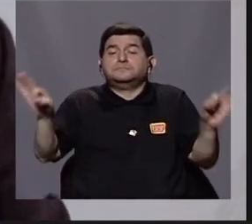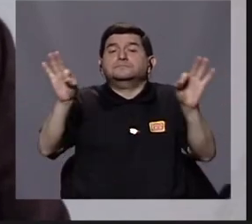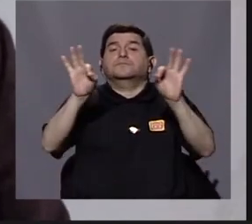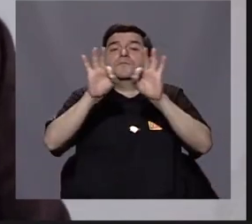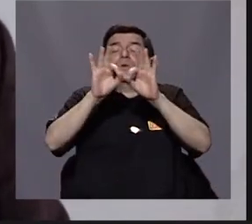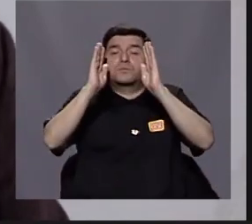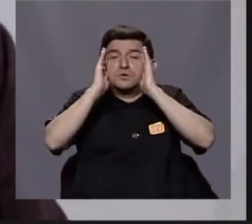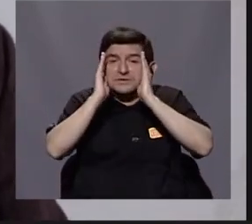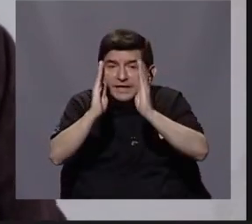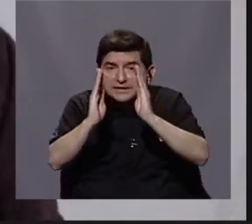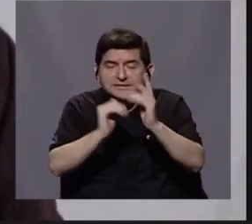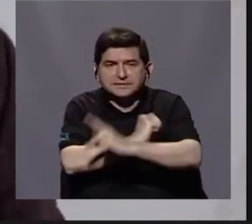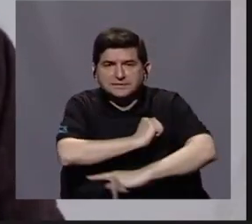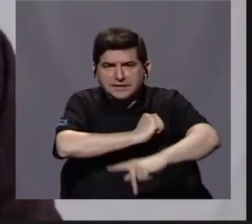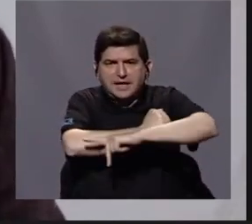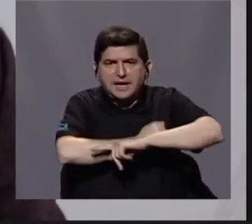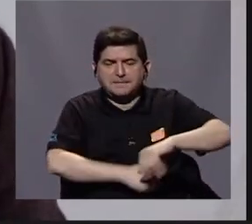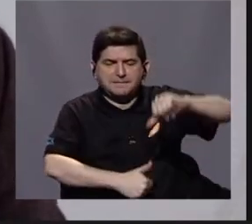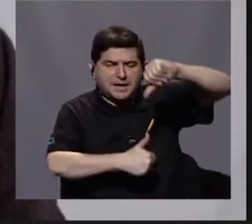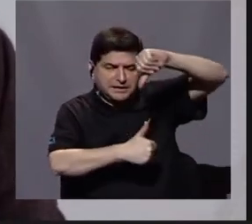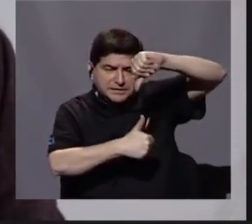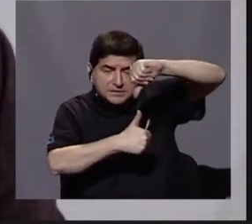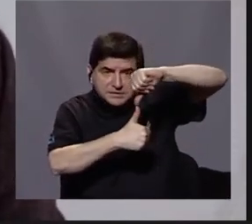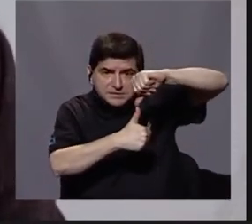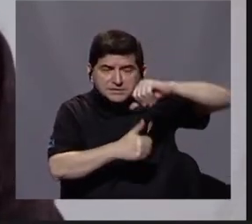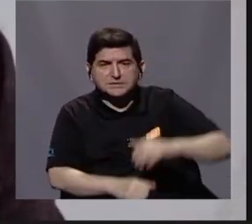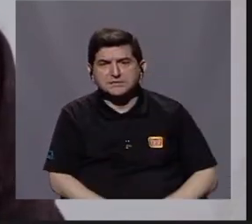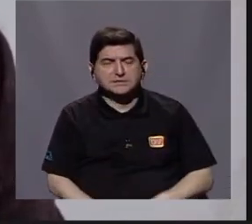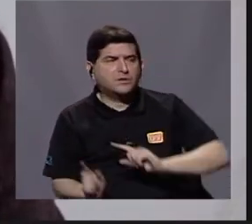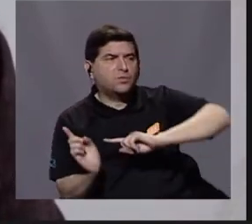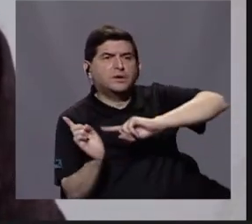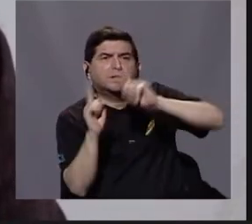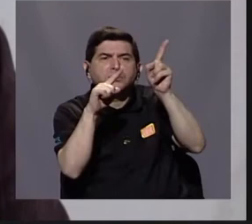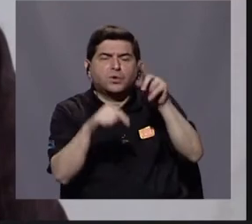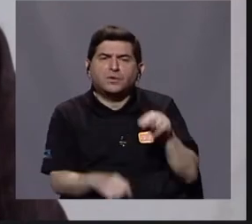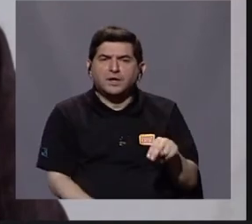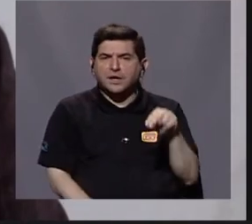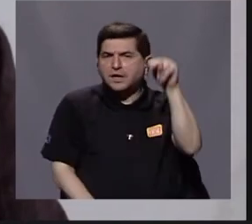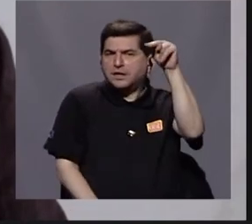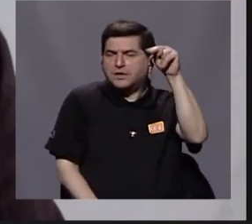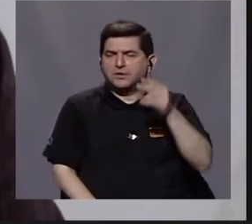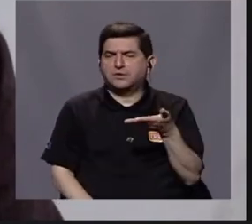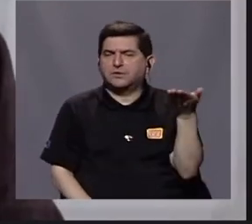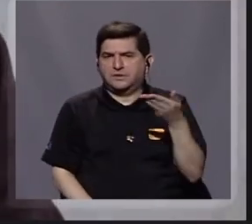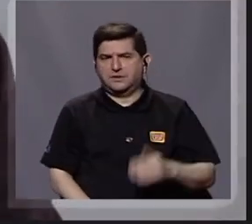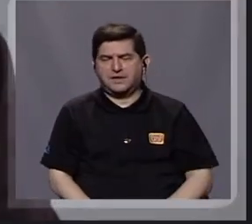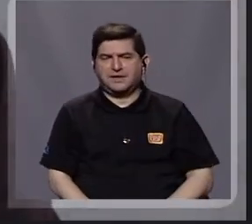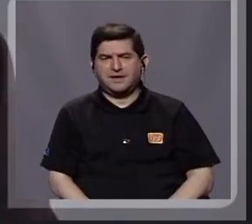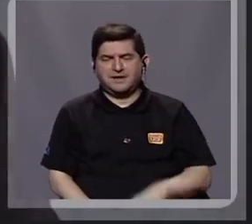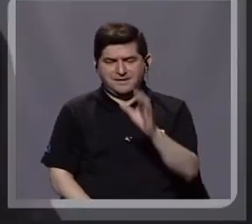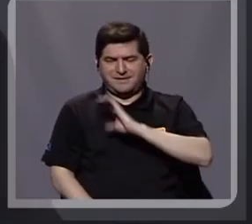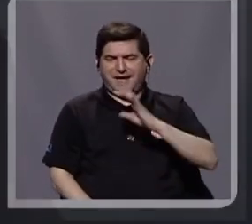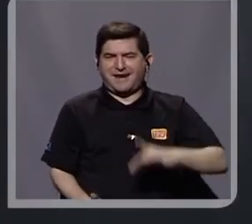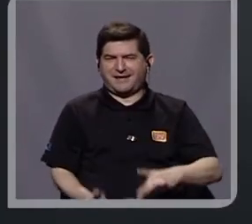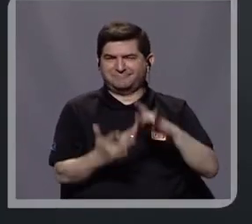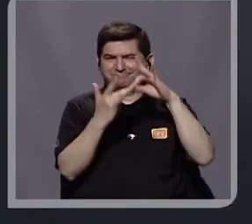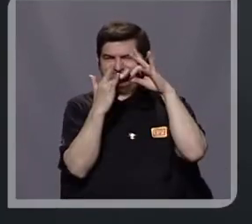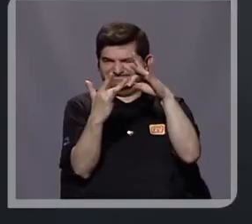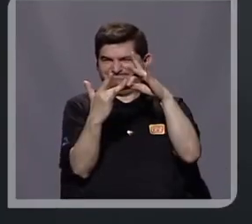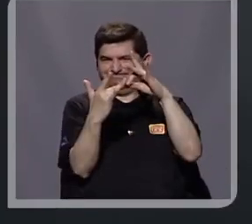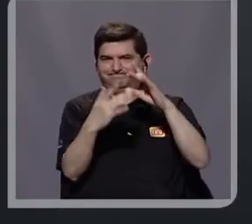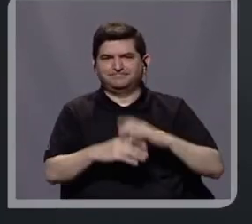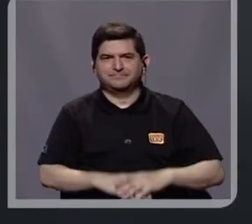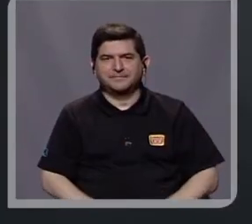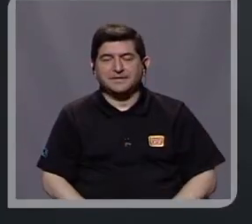en los países de Centroamérica, en su paso hacia el norte, pues presentan una particularidad, que